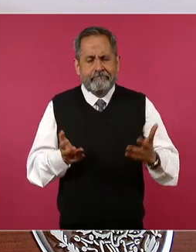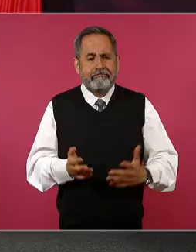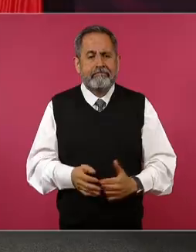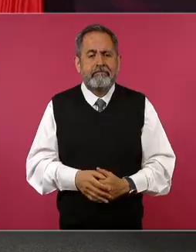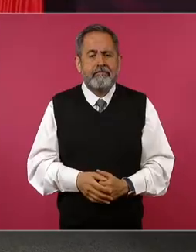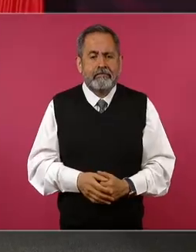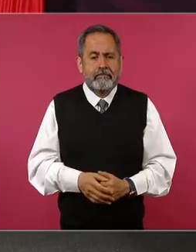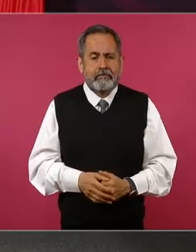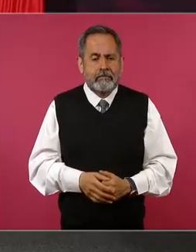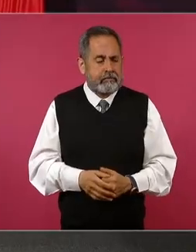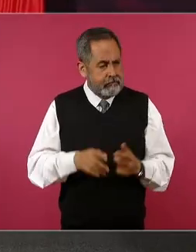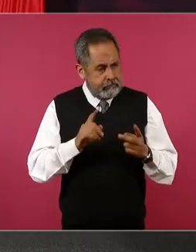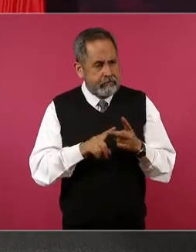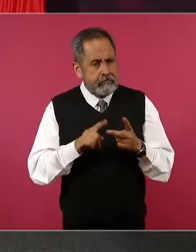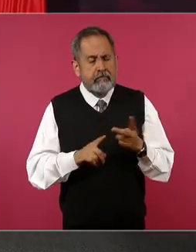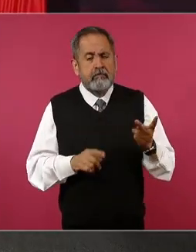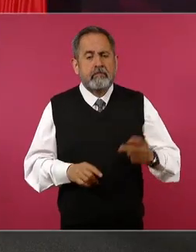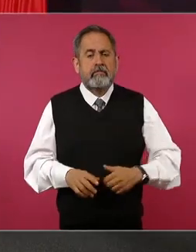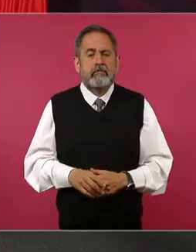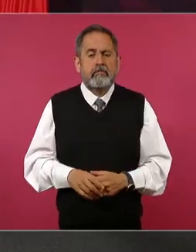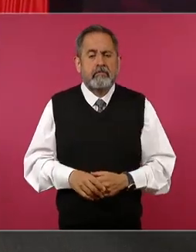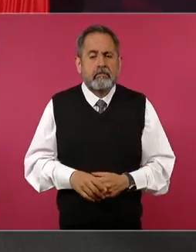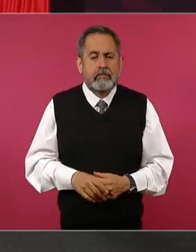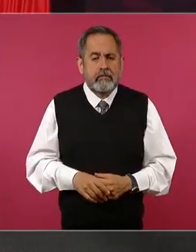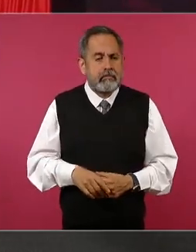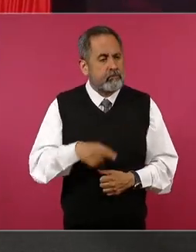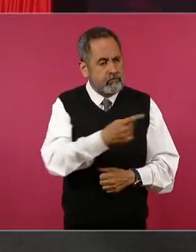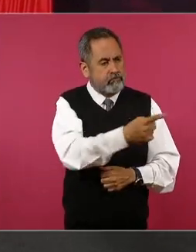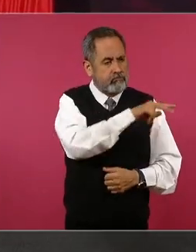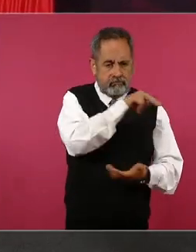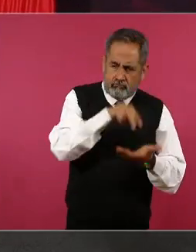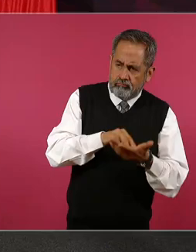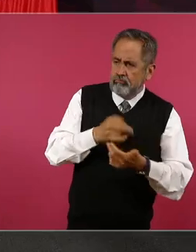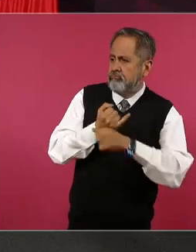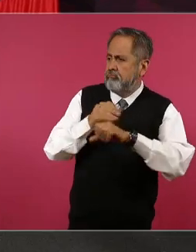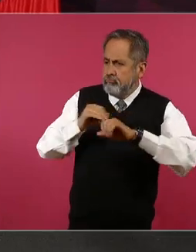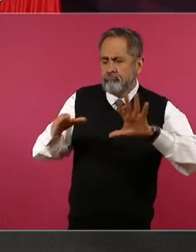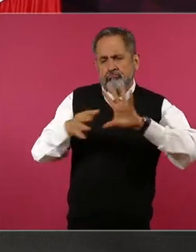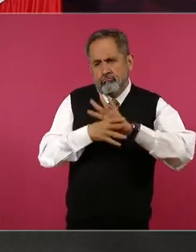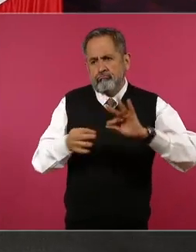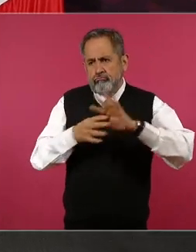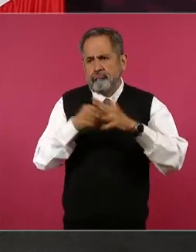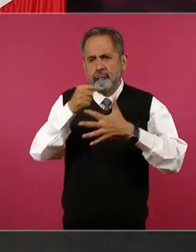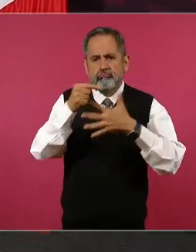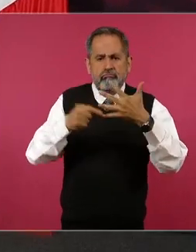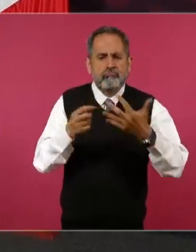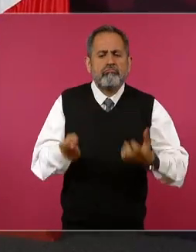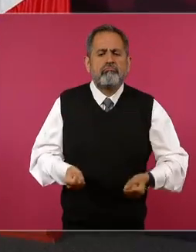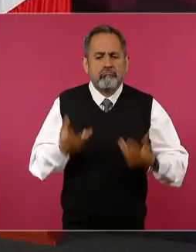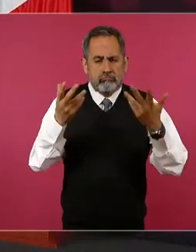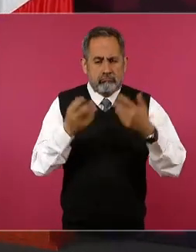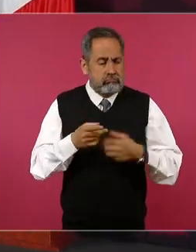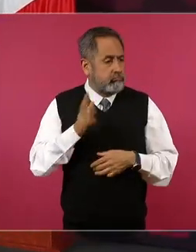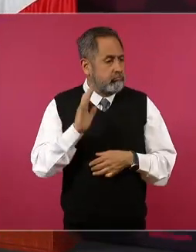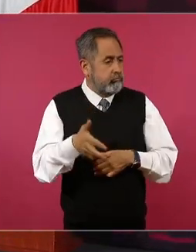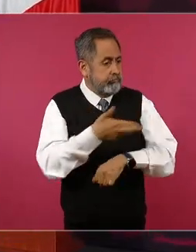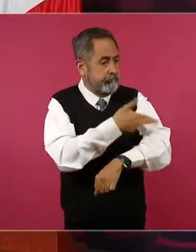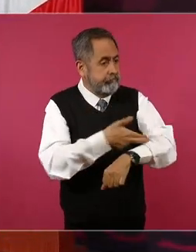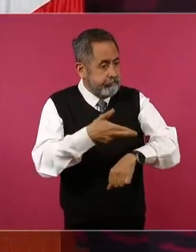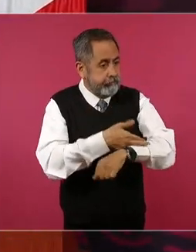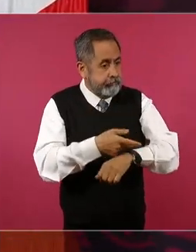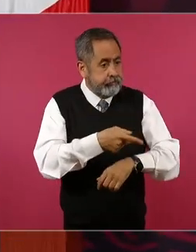Pero lo otro, ¿por qué no dan un informe de cuántos procesados hay sin